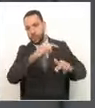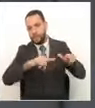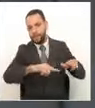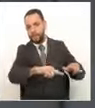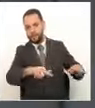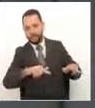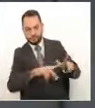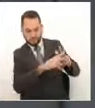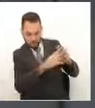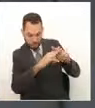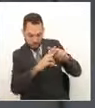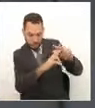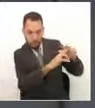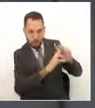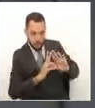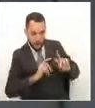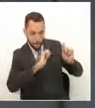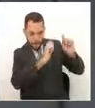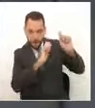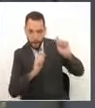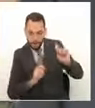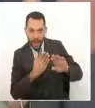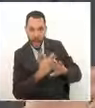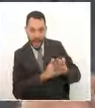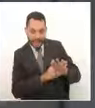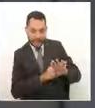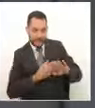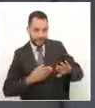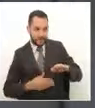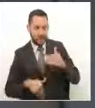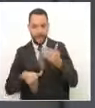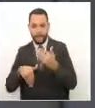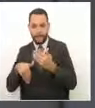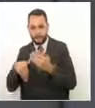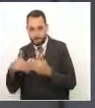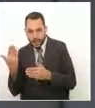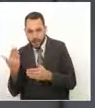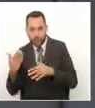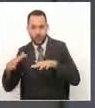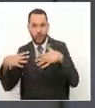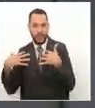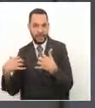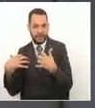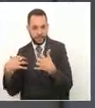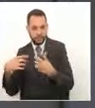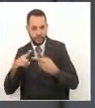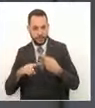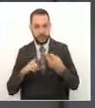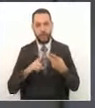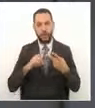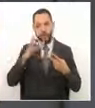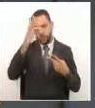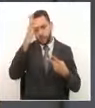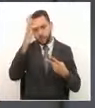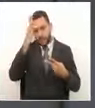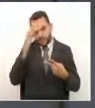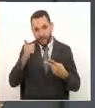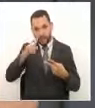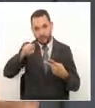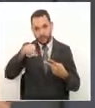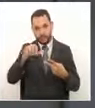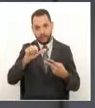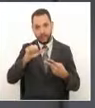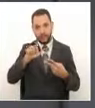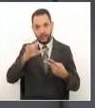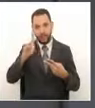clínica. Todavía no es un hecho porque empezamos con Expo Futuro, la clínica Salud Coop y sería una tercera